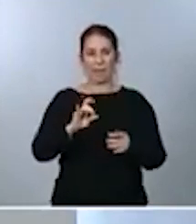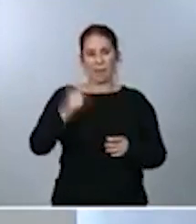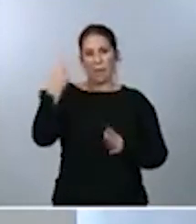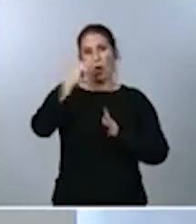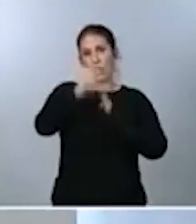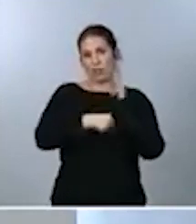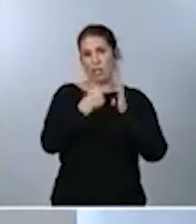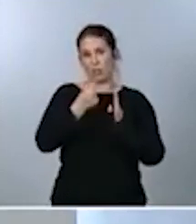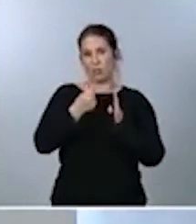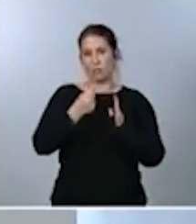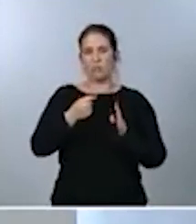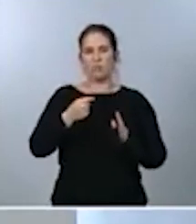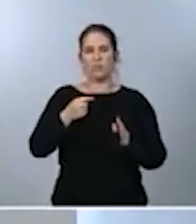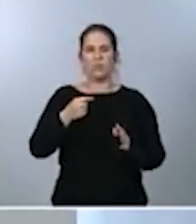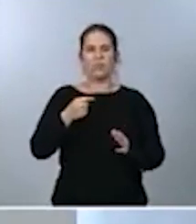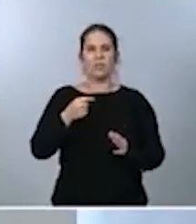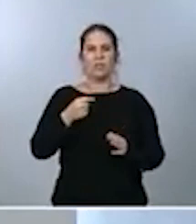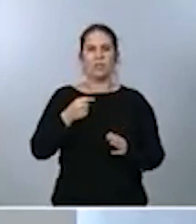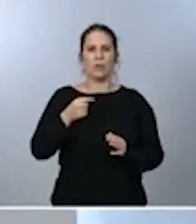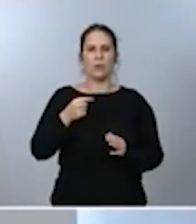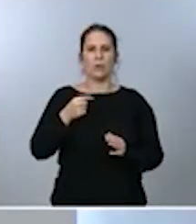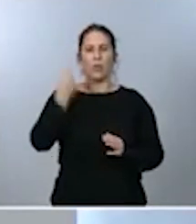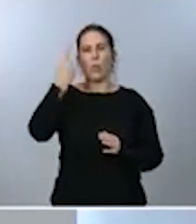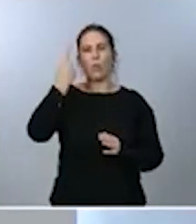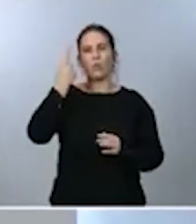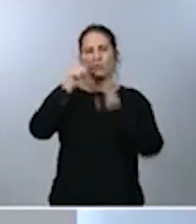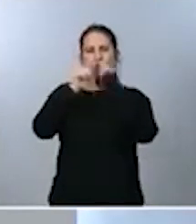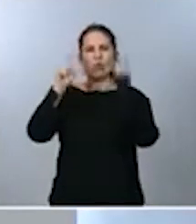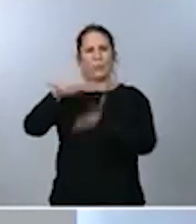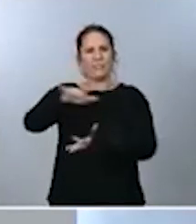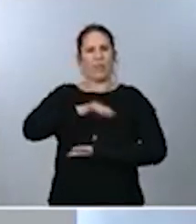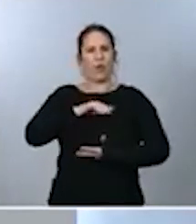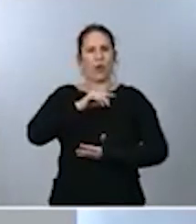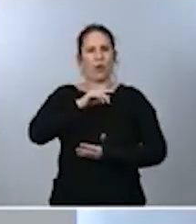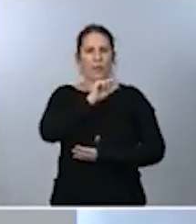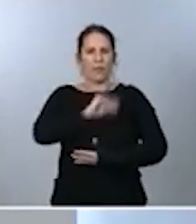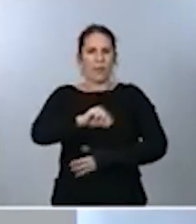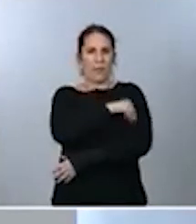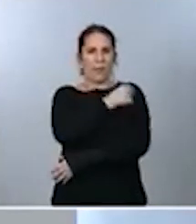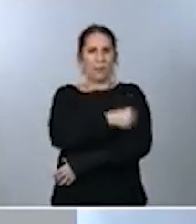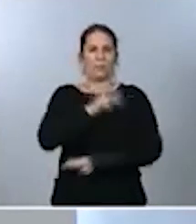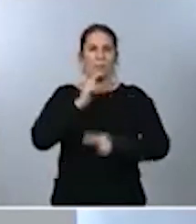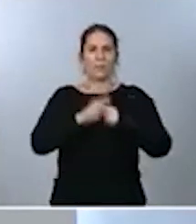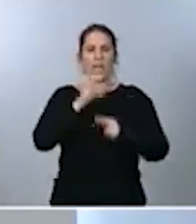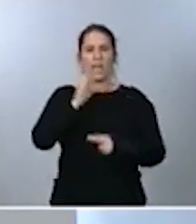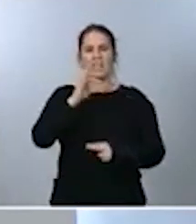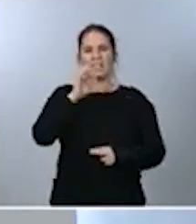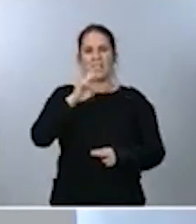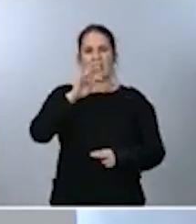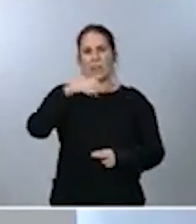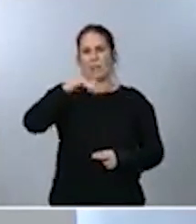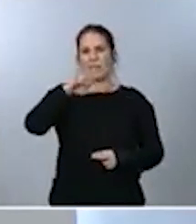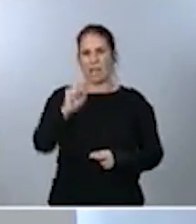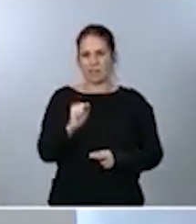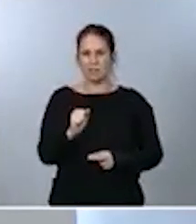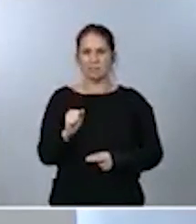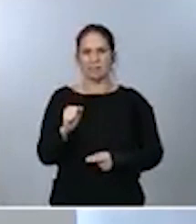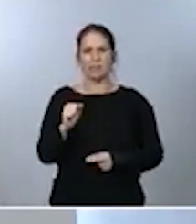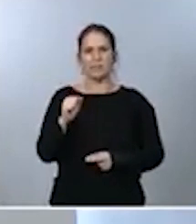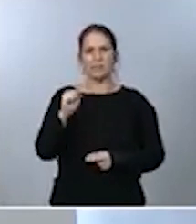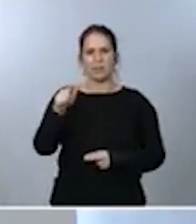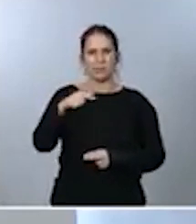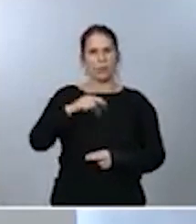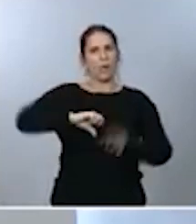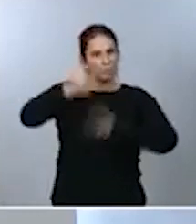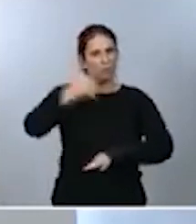Europea con un suministrador de vacunas que es la compañía AstraZeneca. Es un contrato para